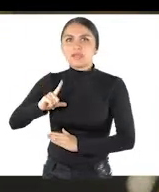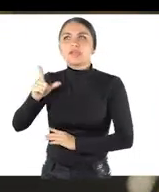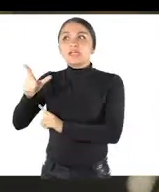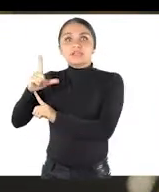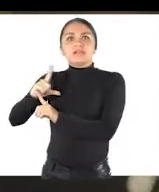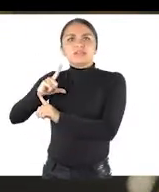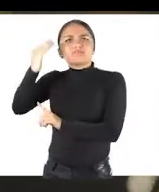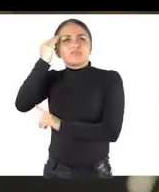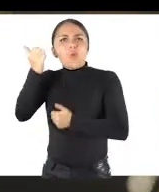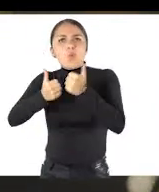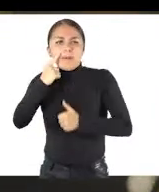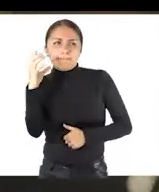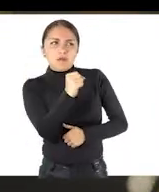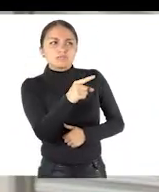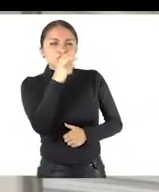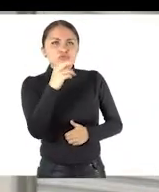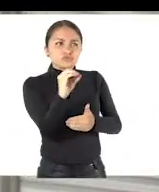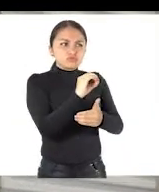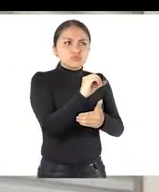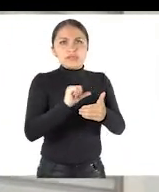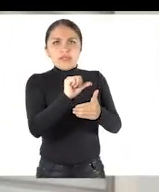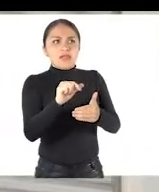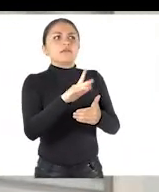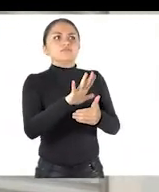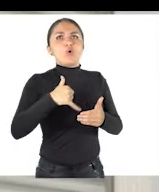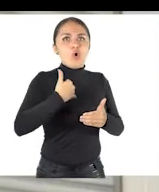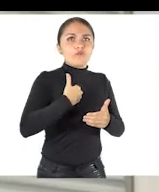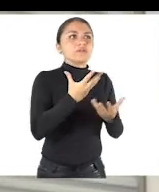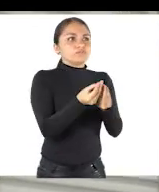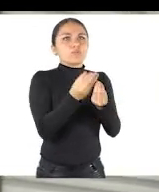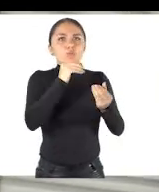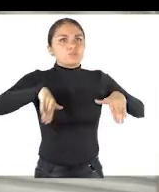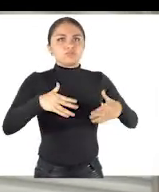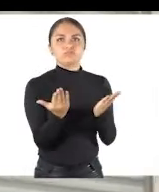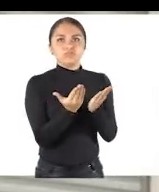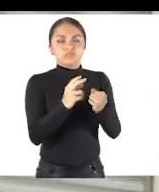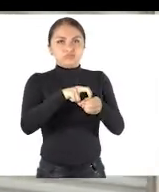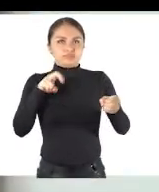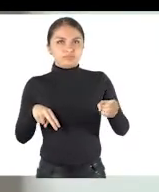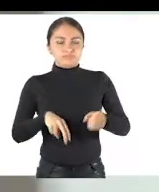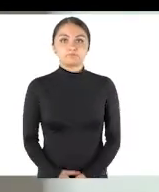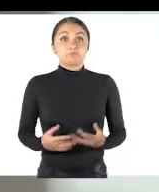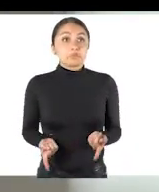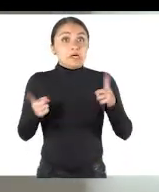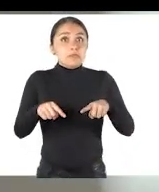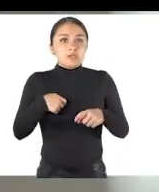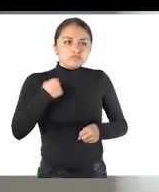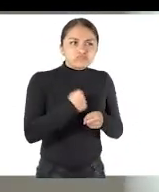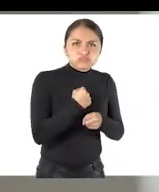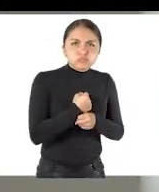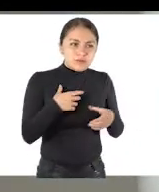que ya están en comunidad y que reconocen pues aquellos niños, niñas y adolescentes que estaban fuera del sistema escolar. También hemos